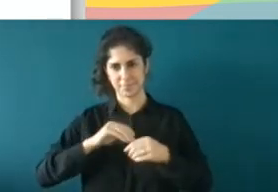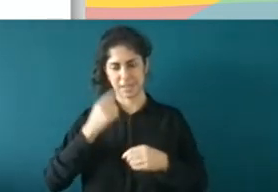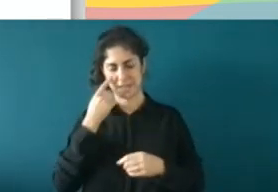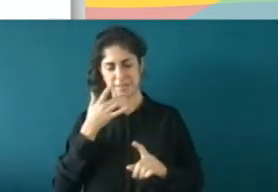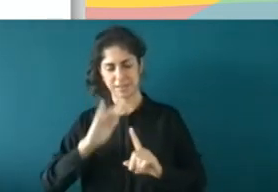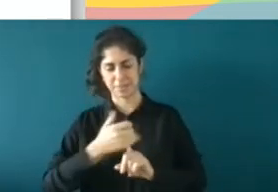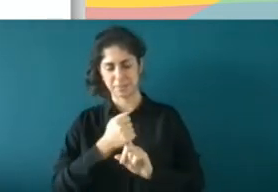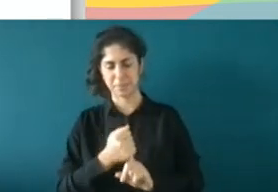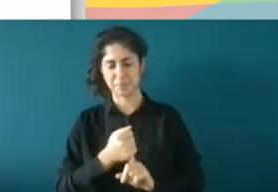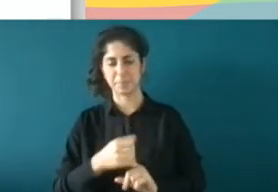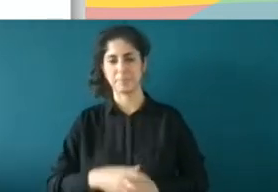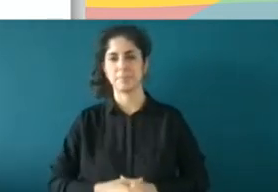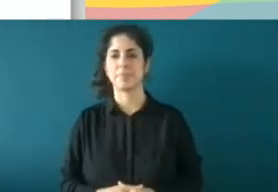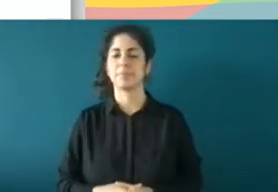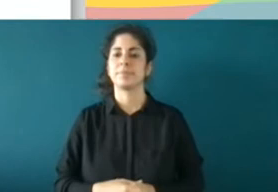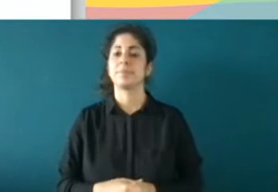españoles vale